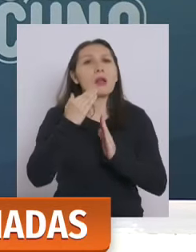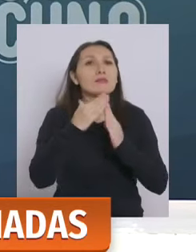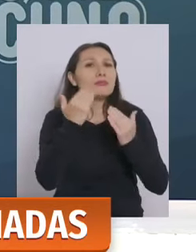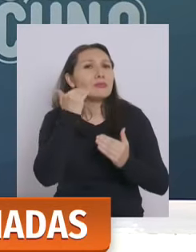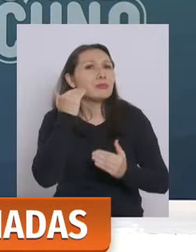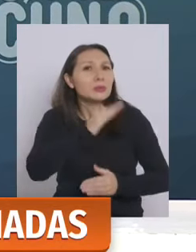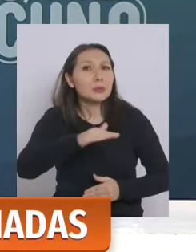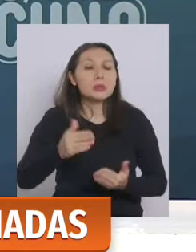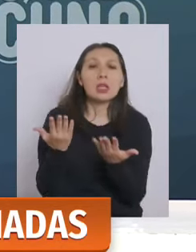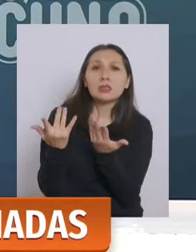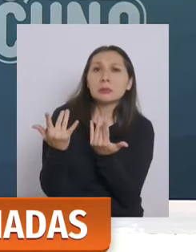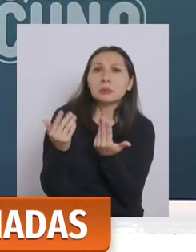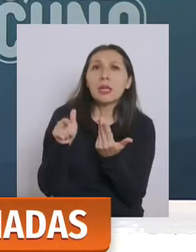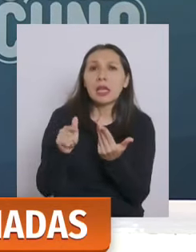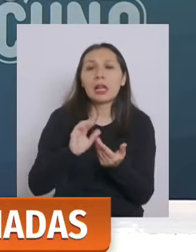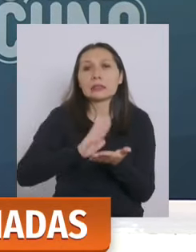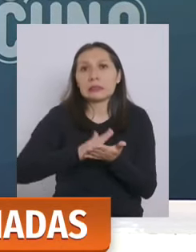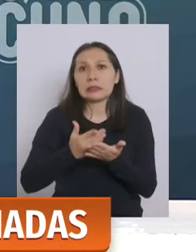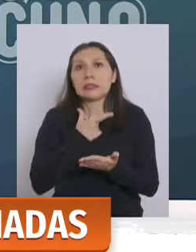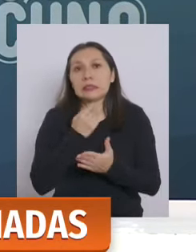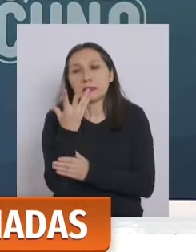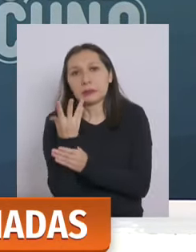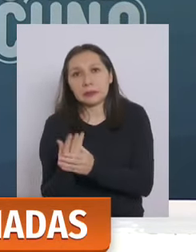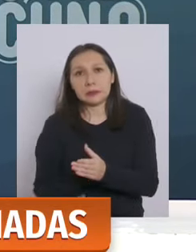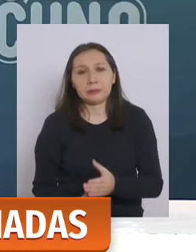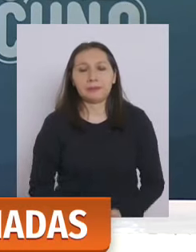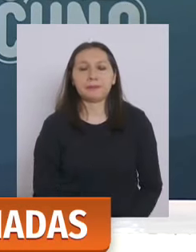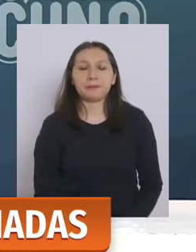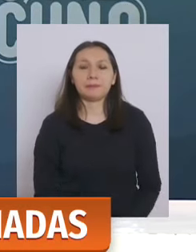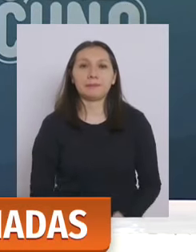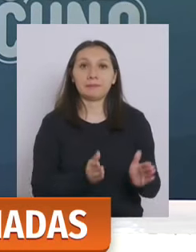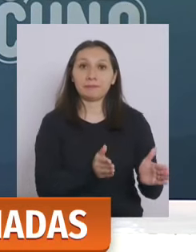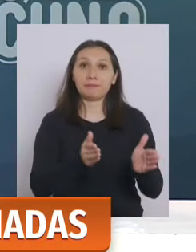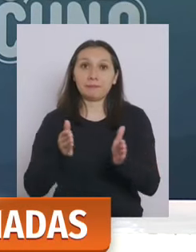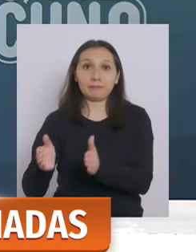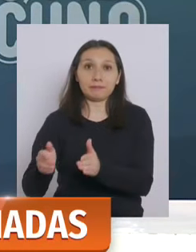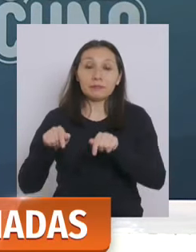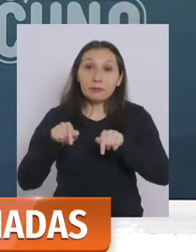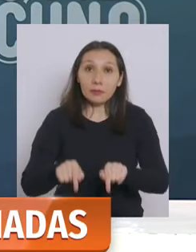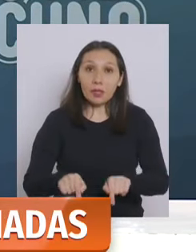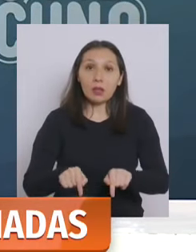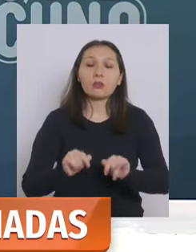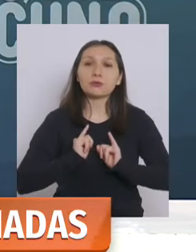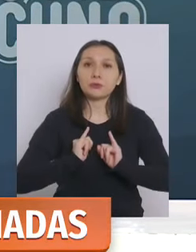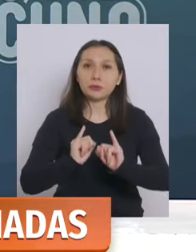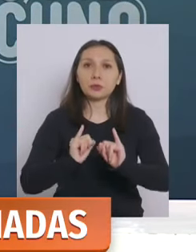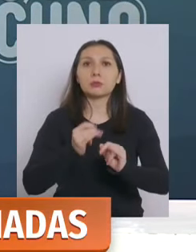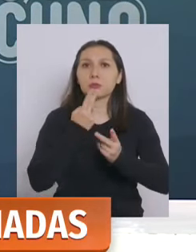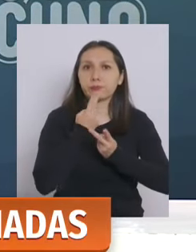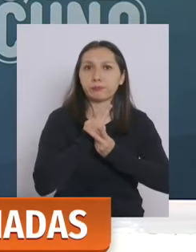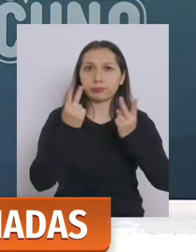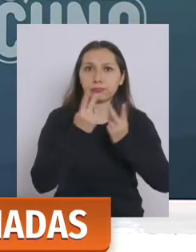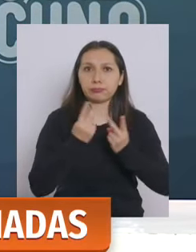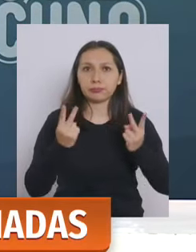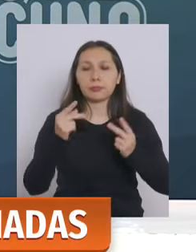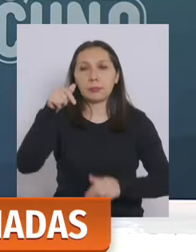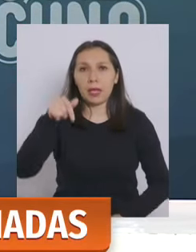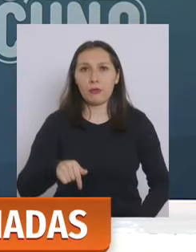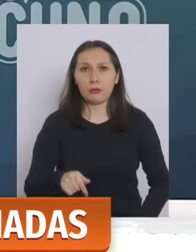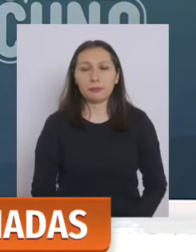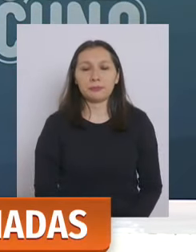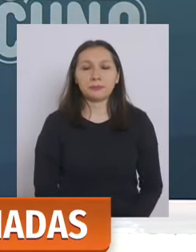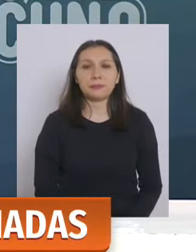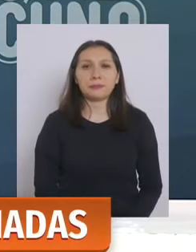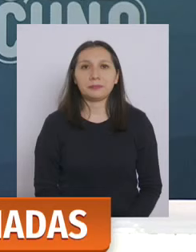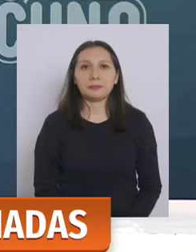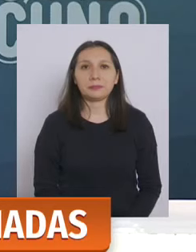niños que están esperando mejorarse a continuación pasaremos a dar cuenta de los anuncios de hoy día